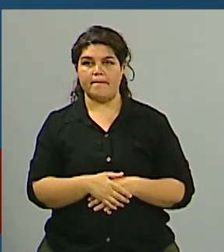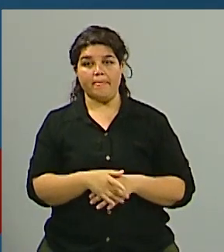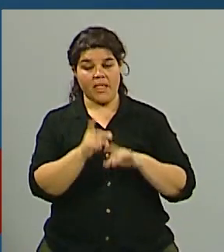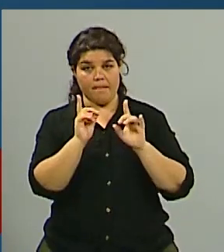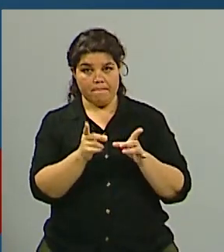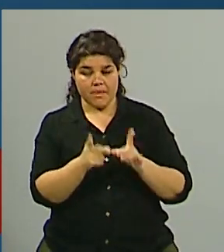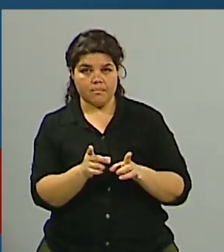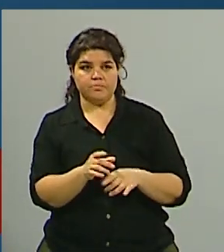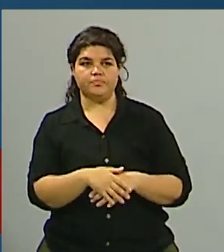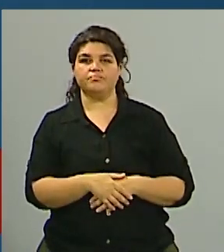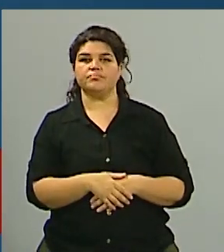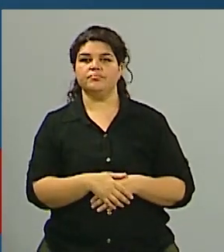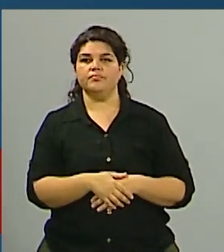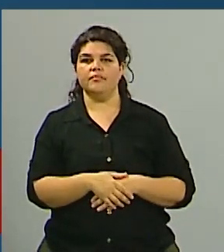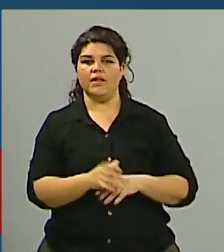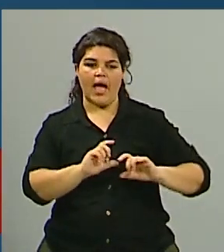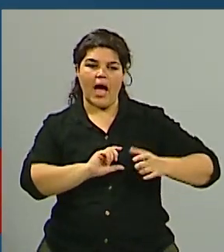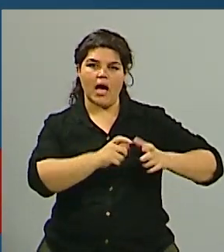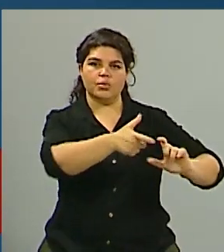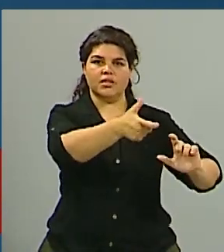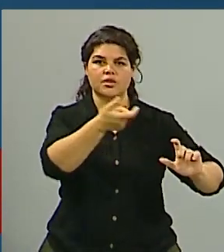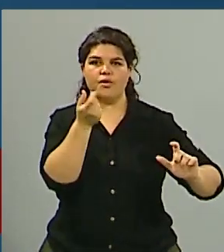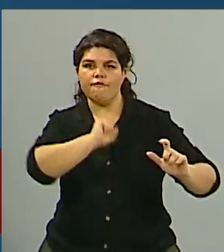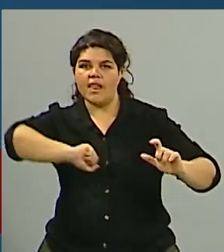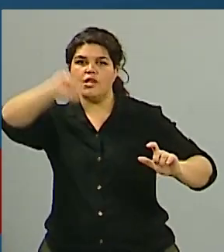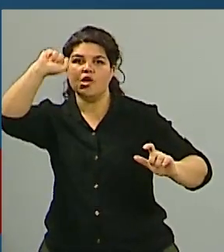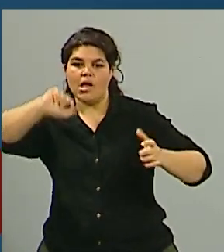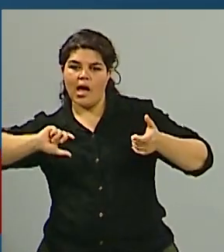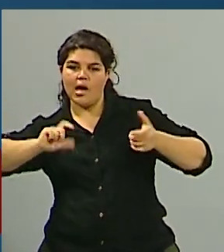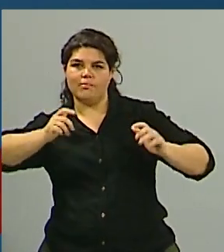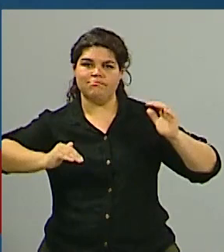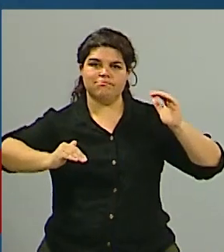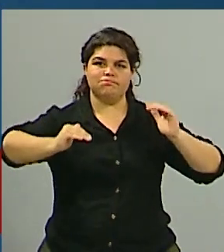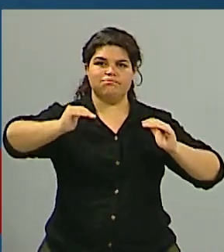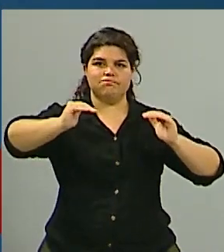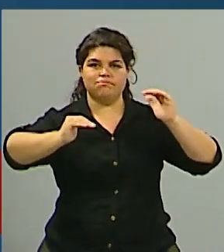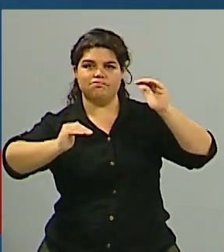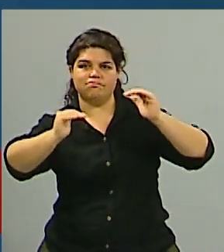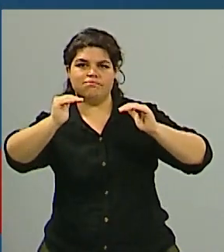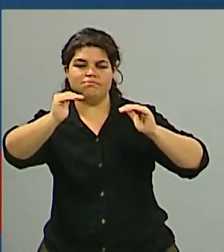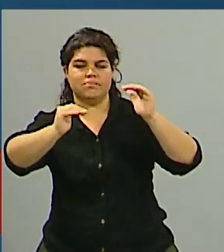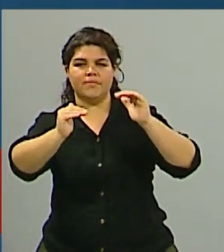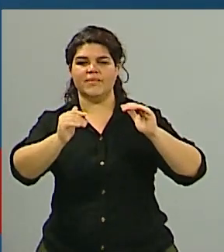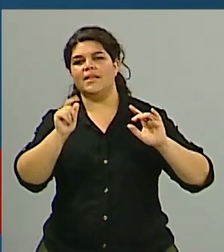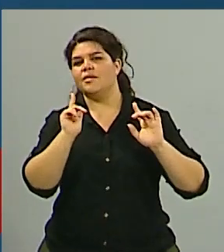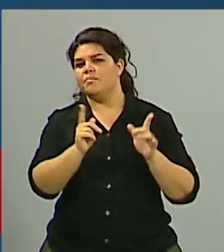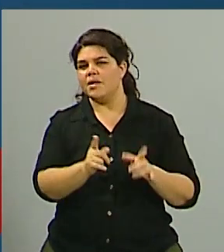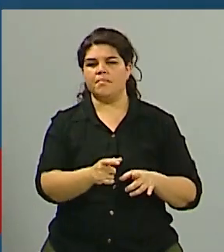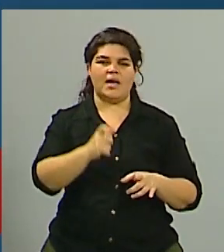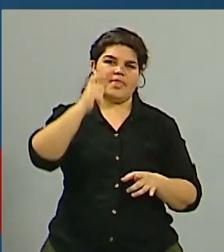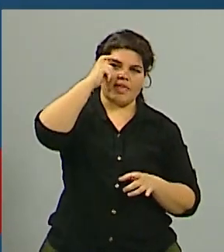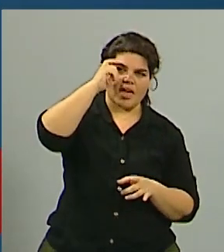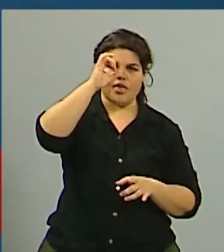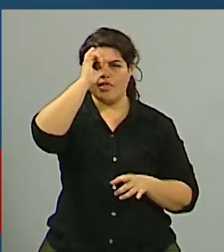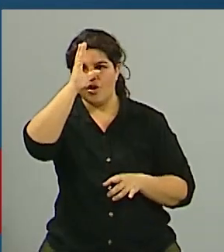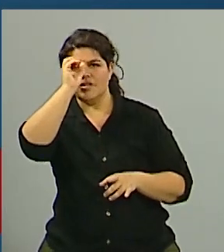acompañando la inflación es decir a medida en que se producen ajustes de un 10 de un 12 de un 15%